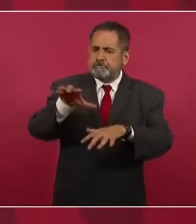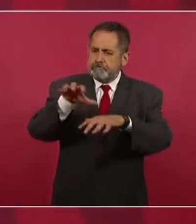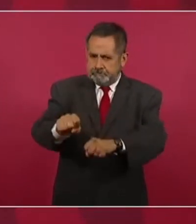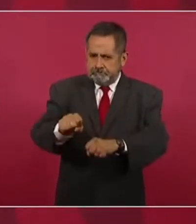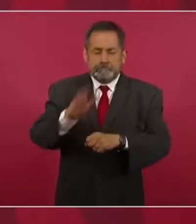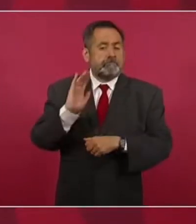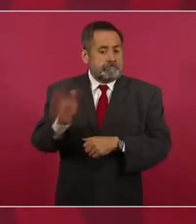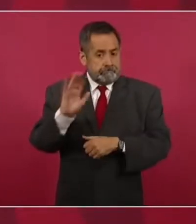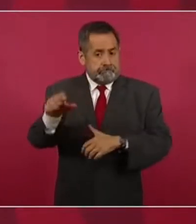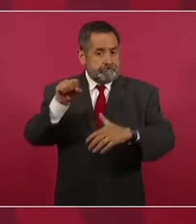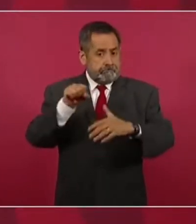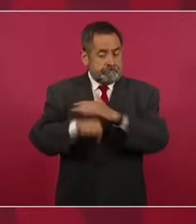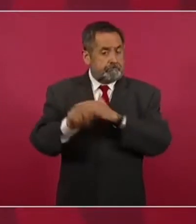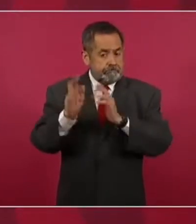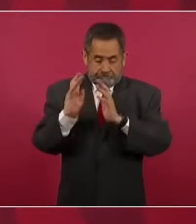detenido.